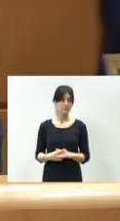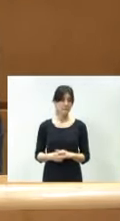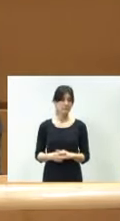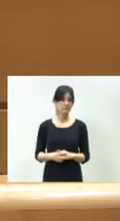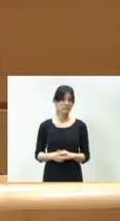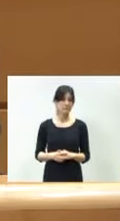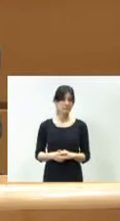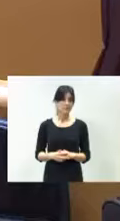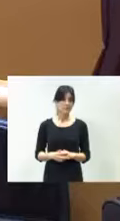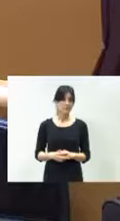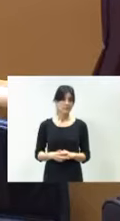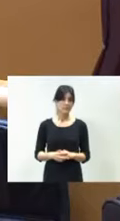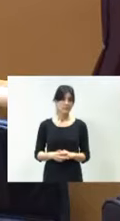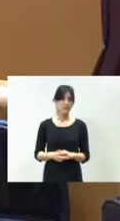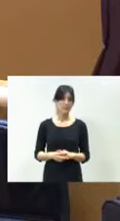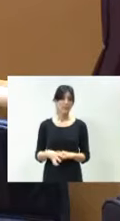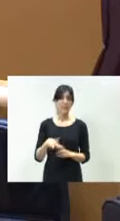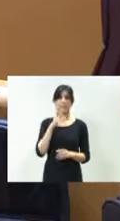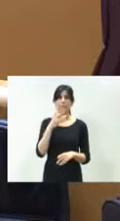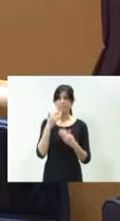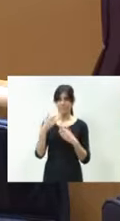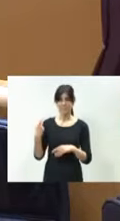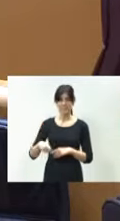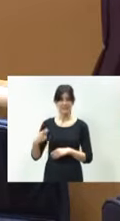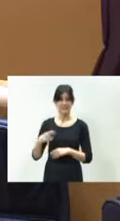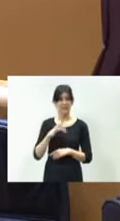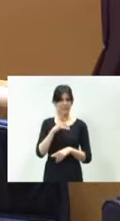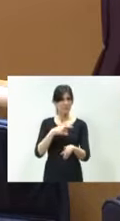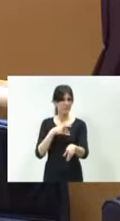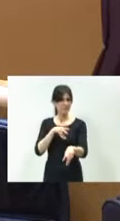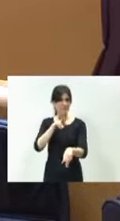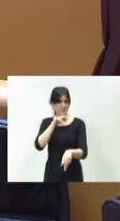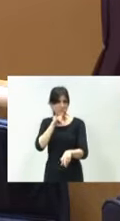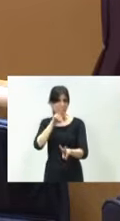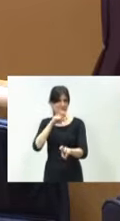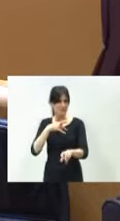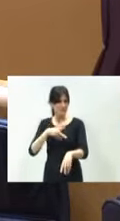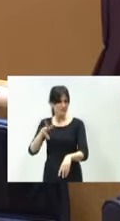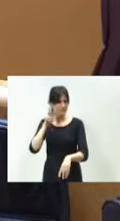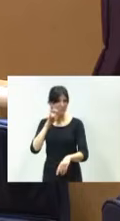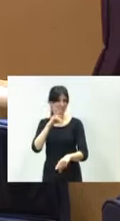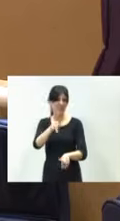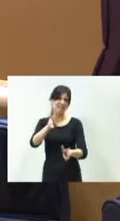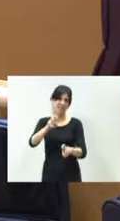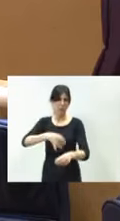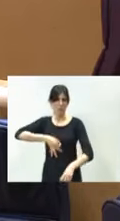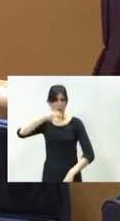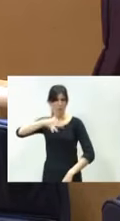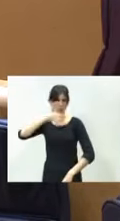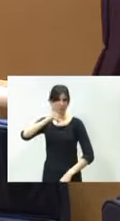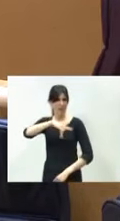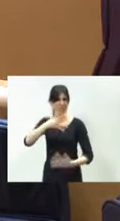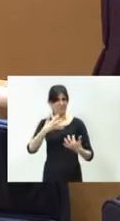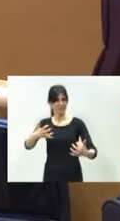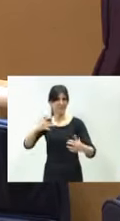Señor Lacalle, muchas gracias, señor presidente. La verdad, escucharle a usted hacer este ejercicio de populismo, teniendo en cuenta que ha sido